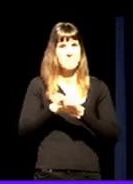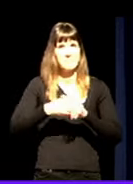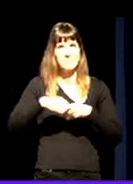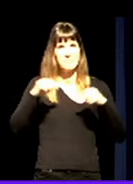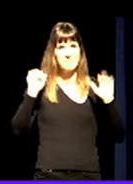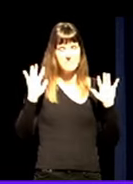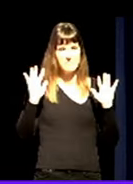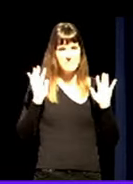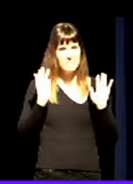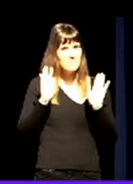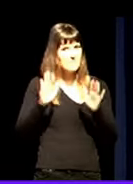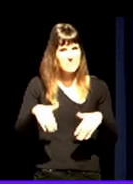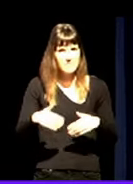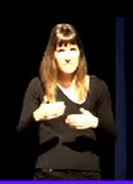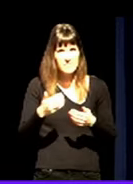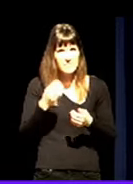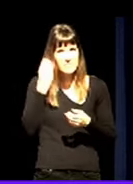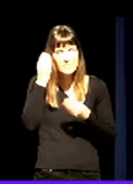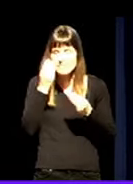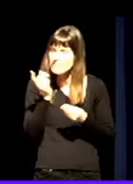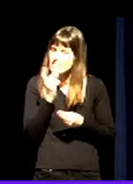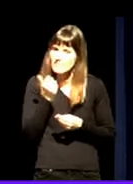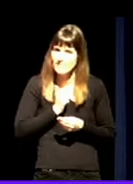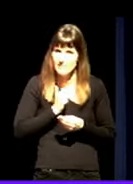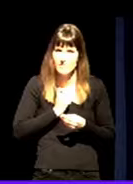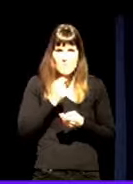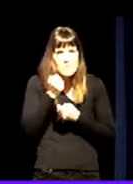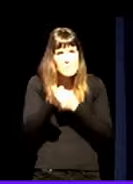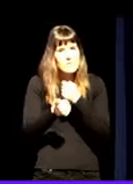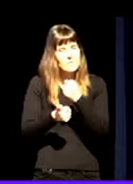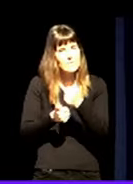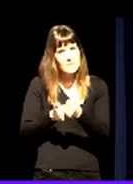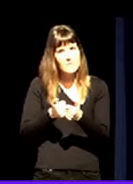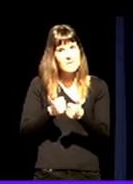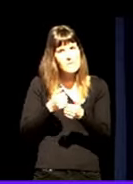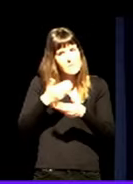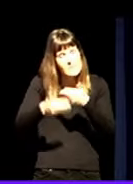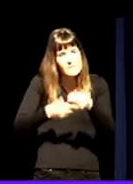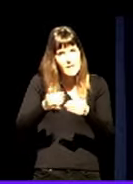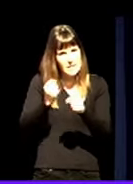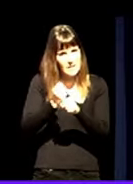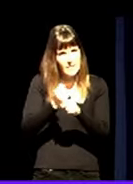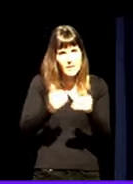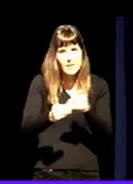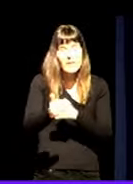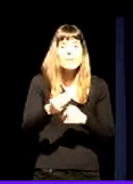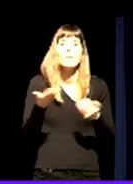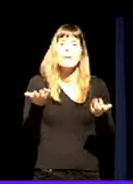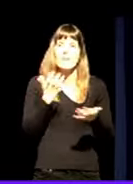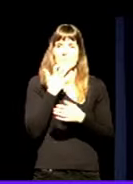altxor puntxo horretan guardeta eta erabiltzen azibar dugula tope. Izan ere,